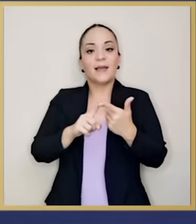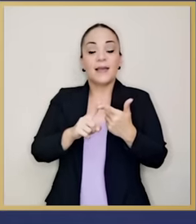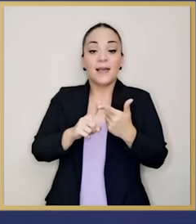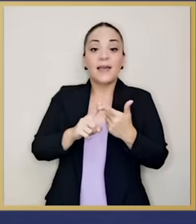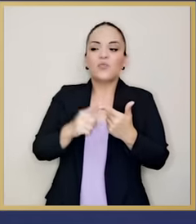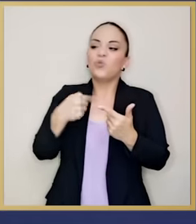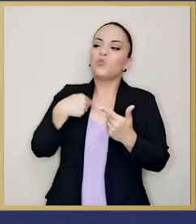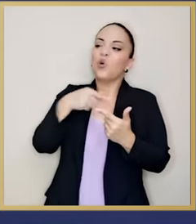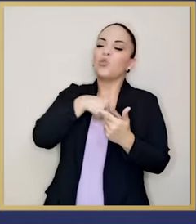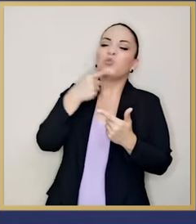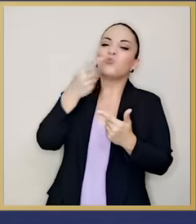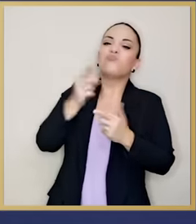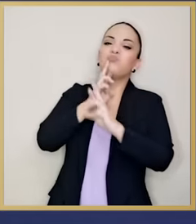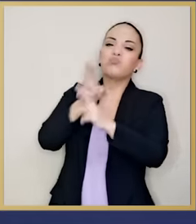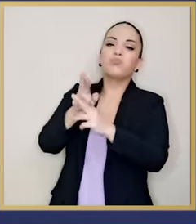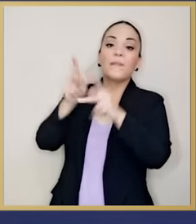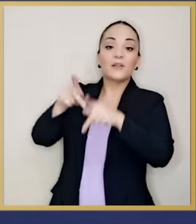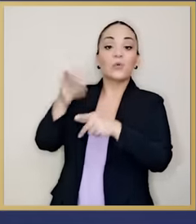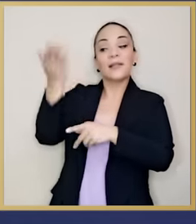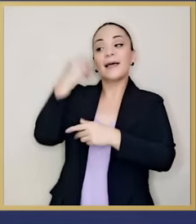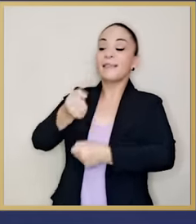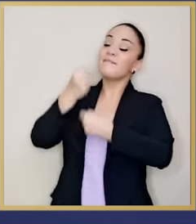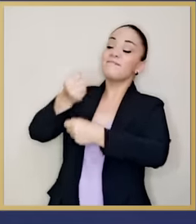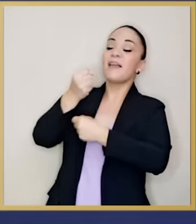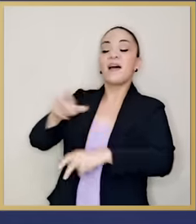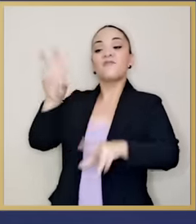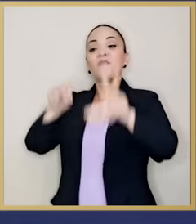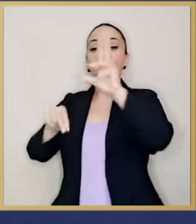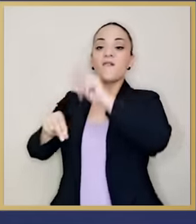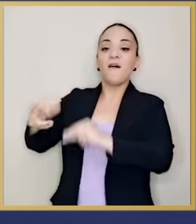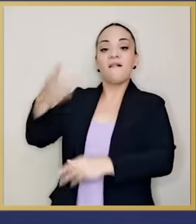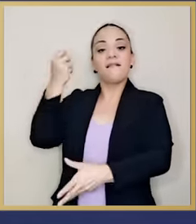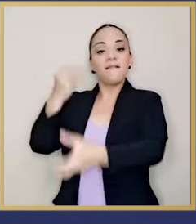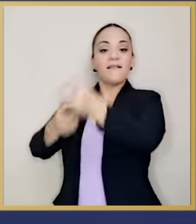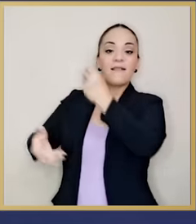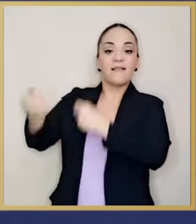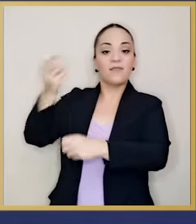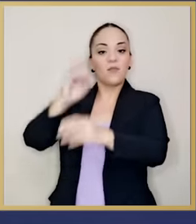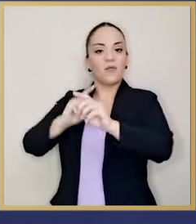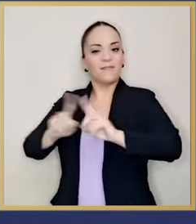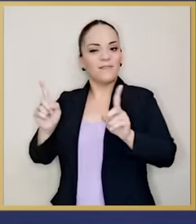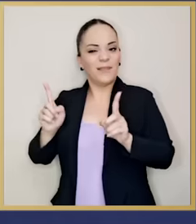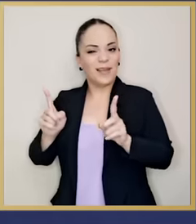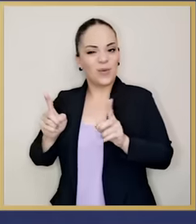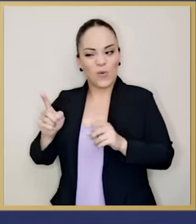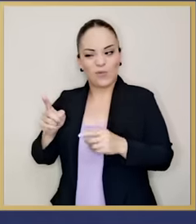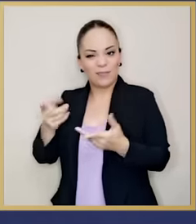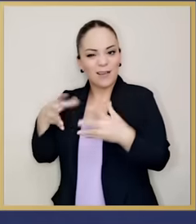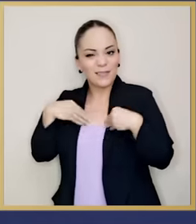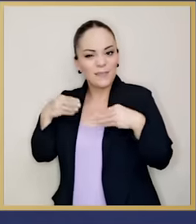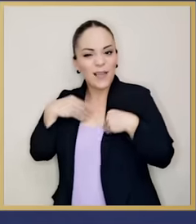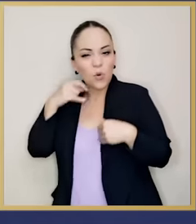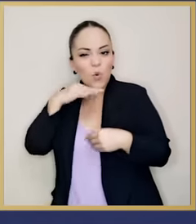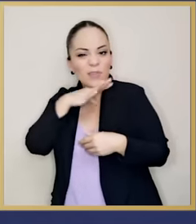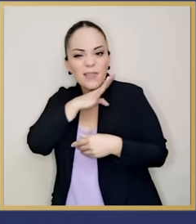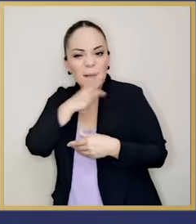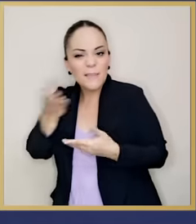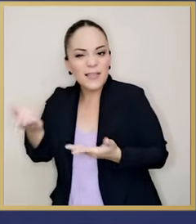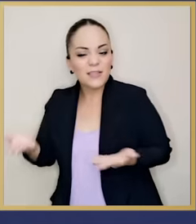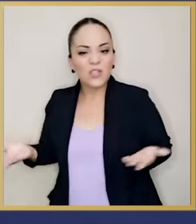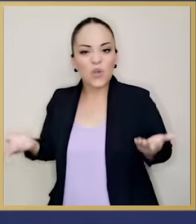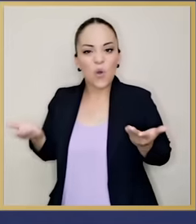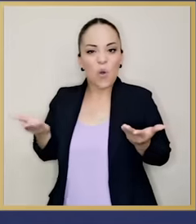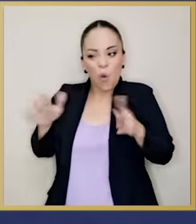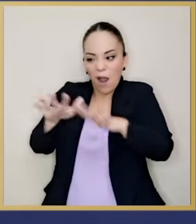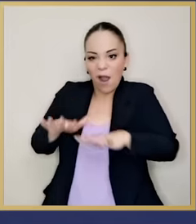a los que gritaron, no a la minería de cielo abierto, pero sí a la contaminación,